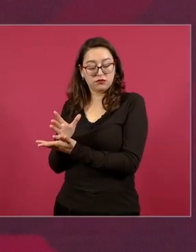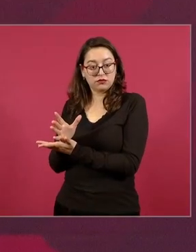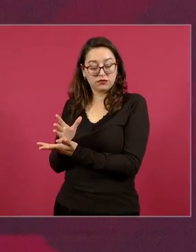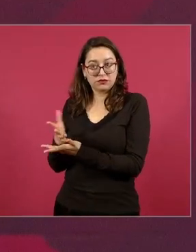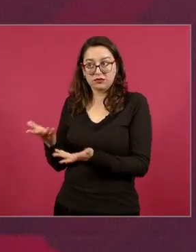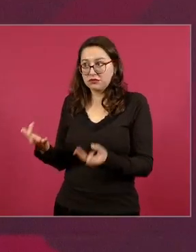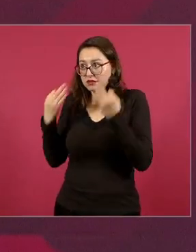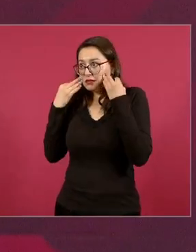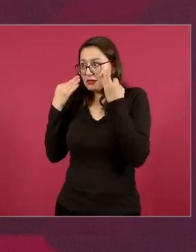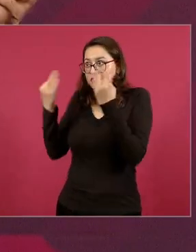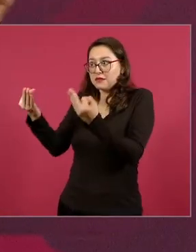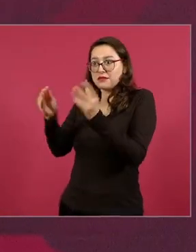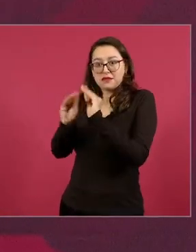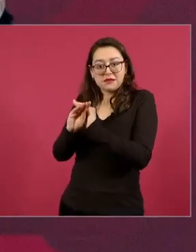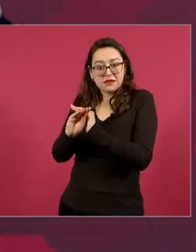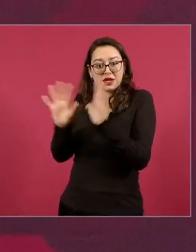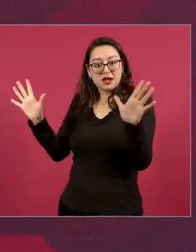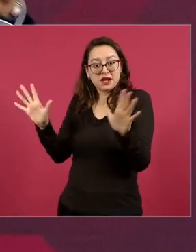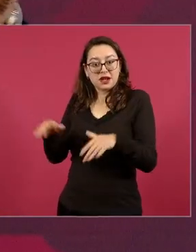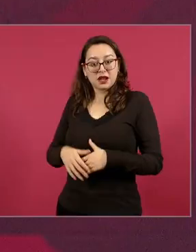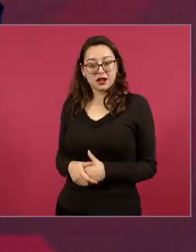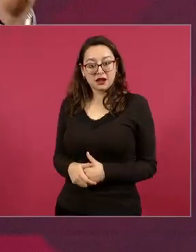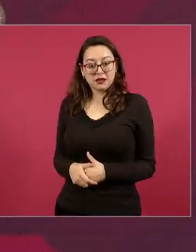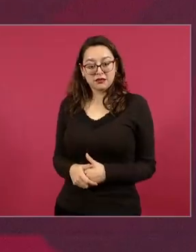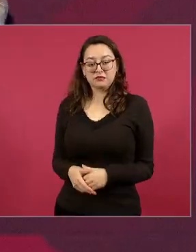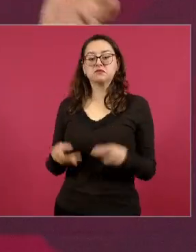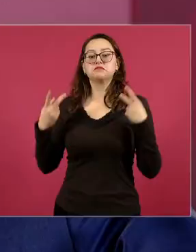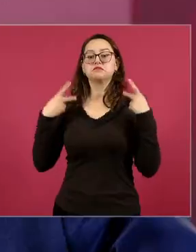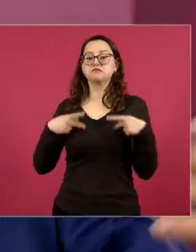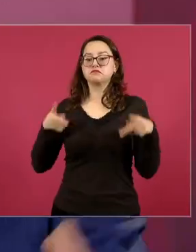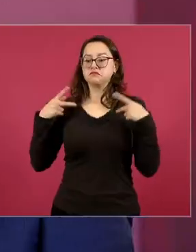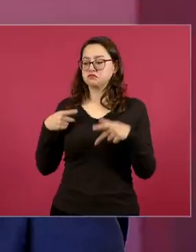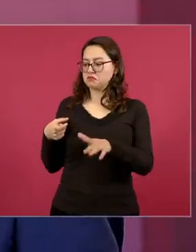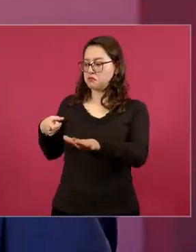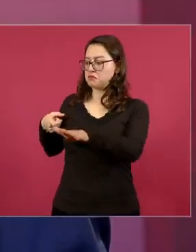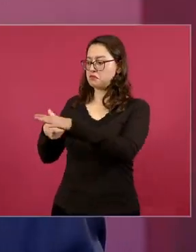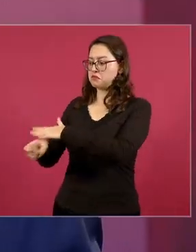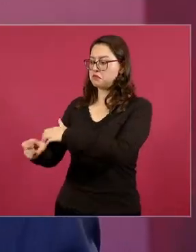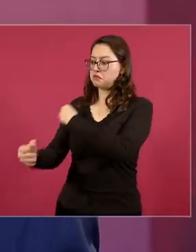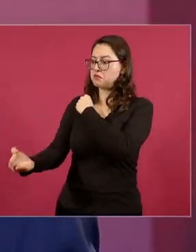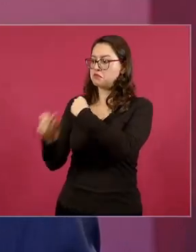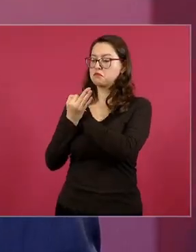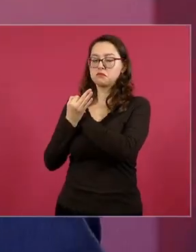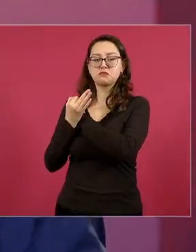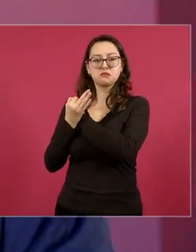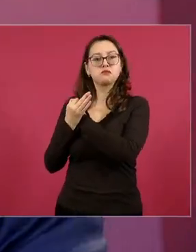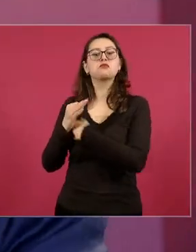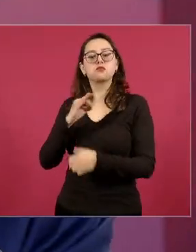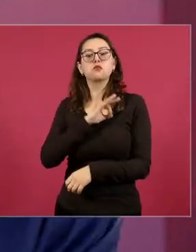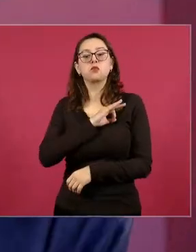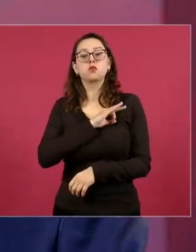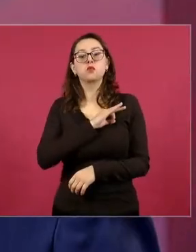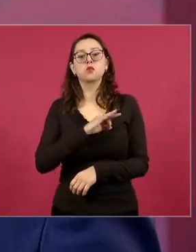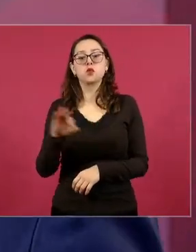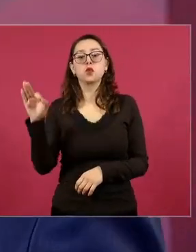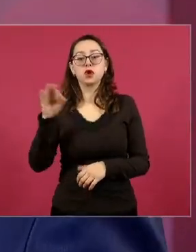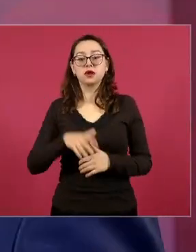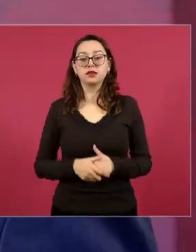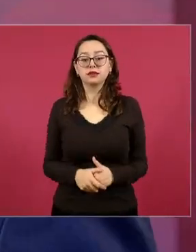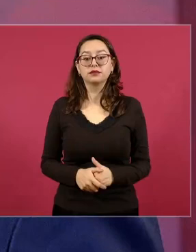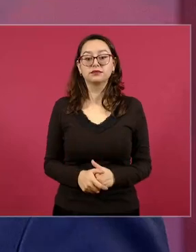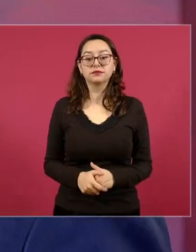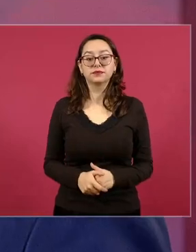de quienes tienen para comprar su inocencia y si hay algunos casos